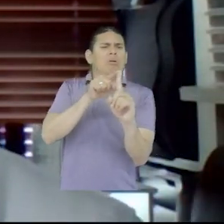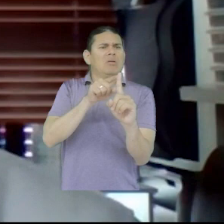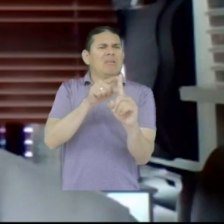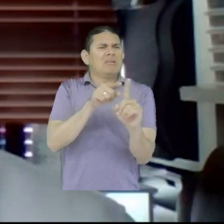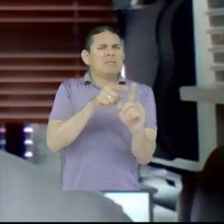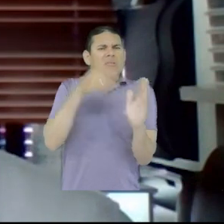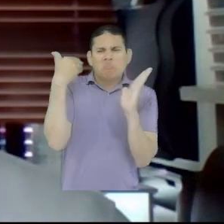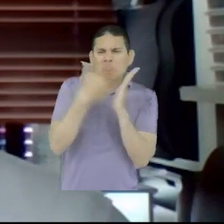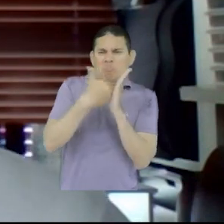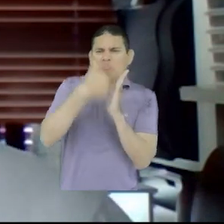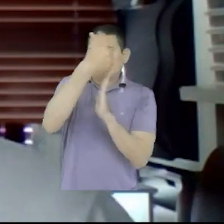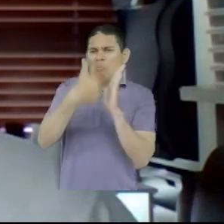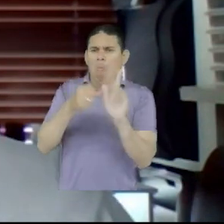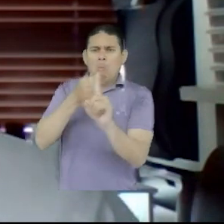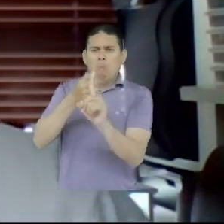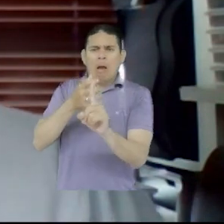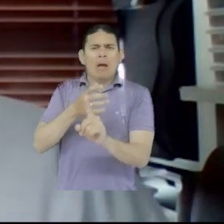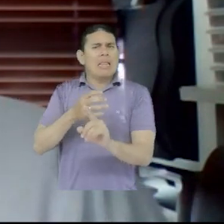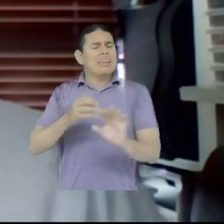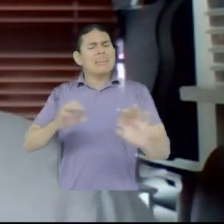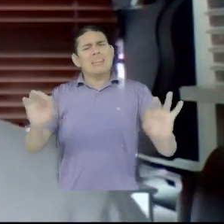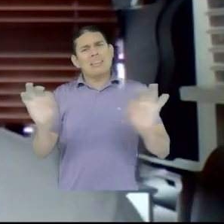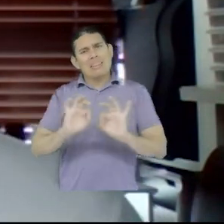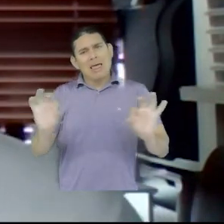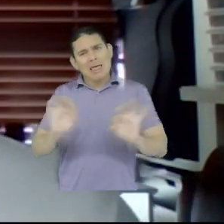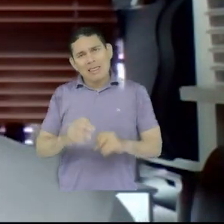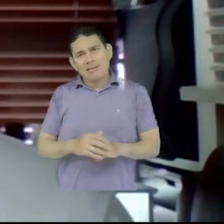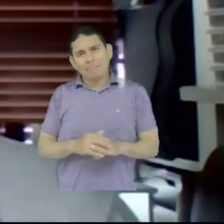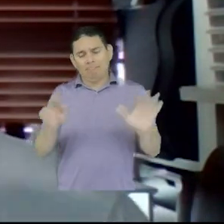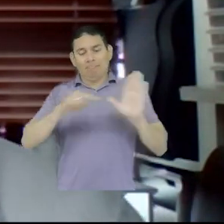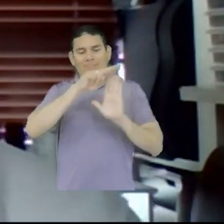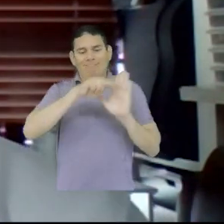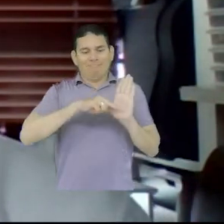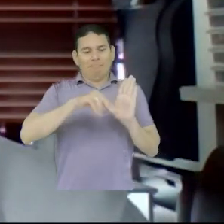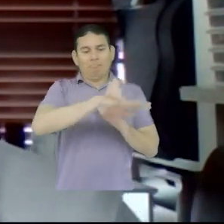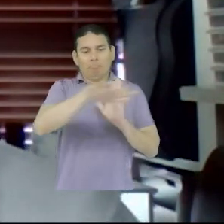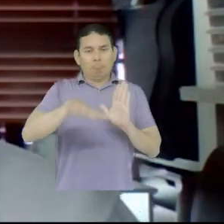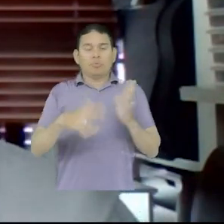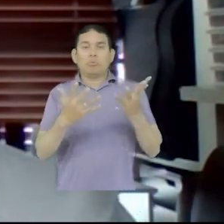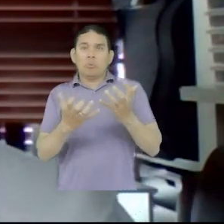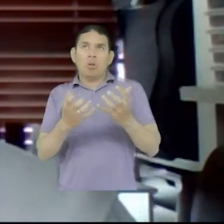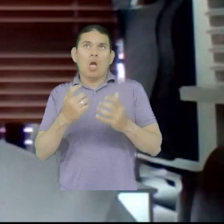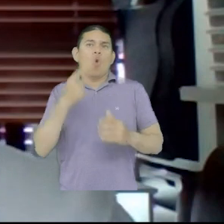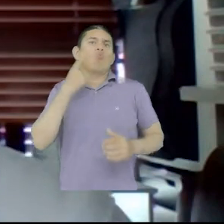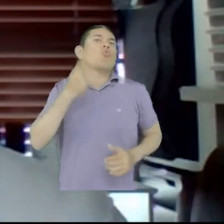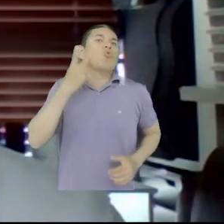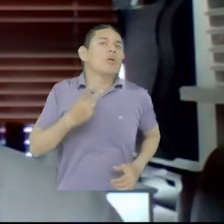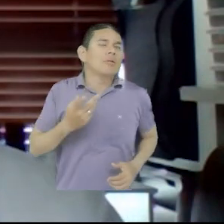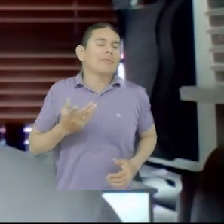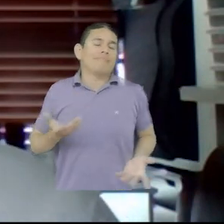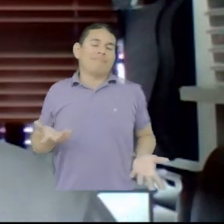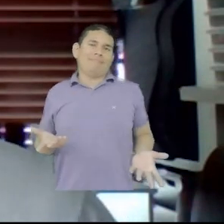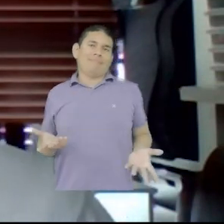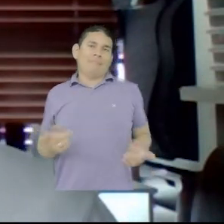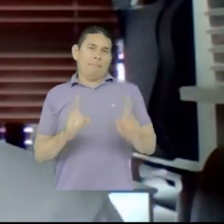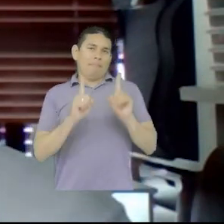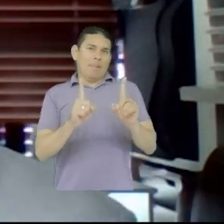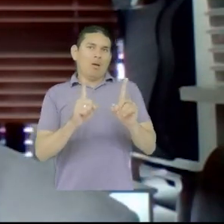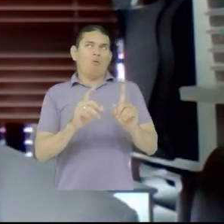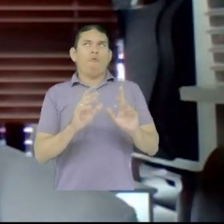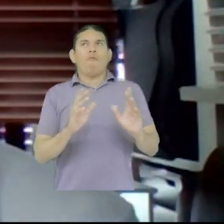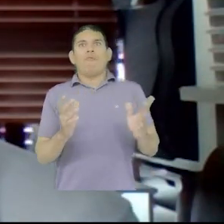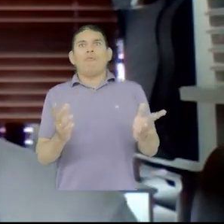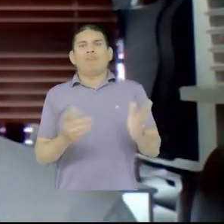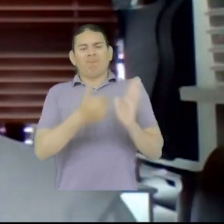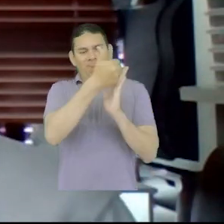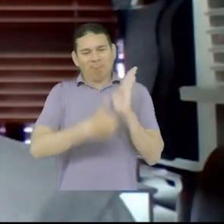pasa nada en concreto. Entonces, hacer política pública uno se puede demorar, si quiere, uno o dos días o se puede demorar